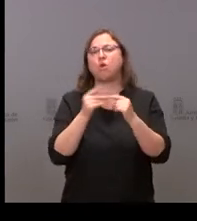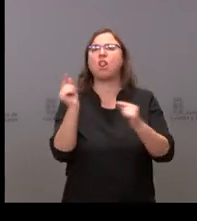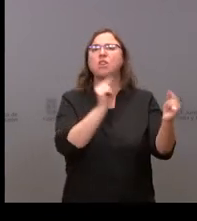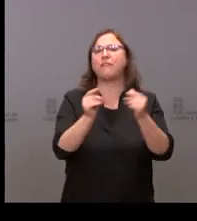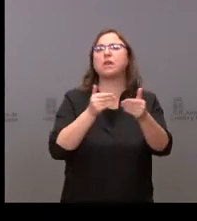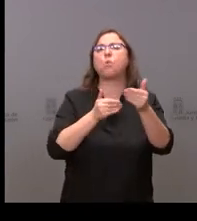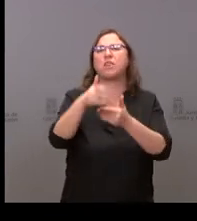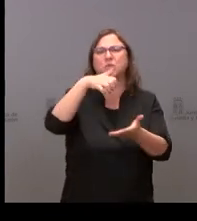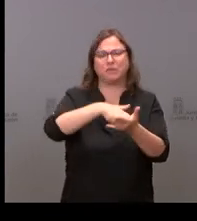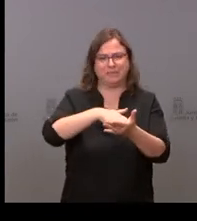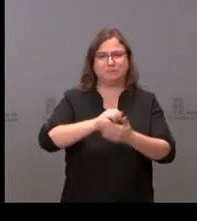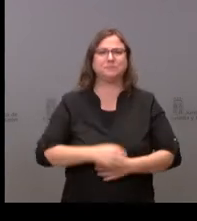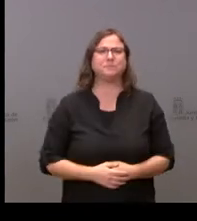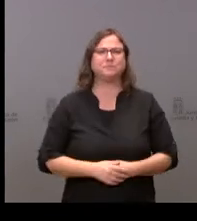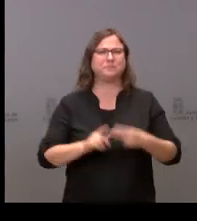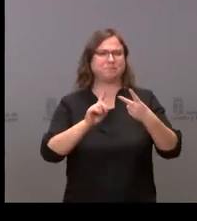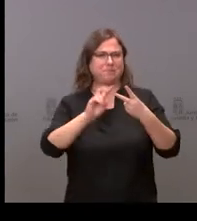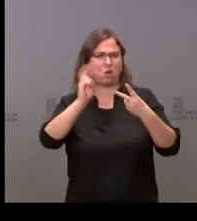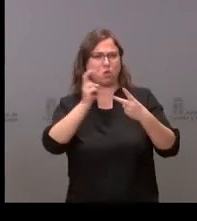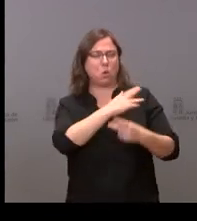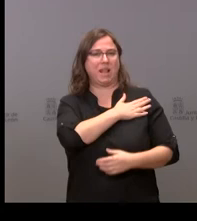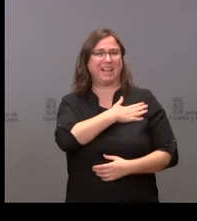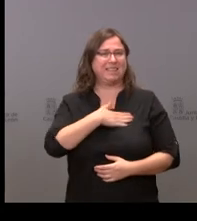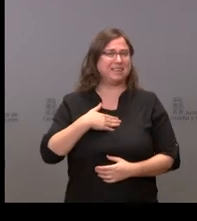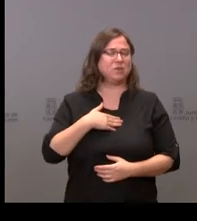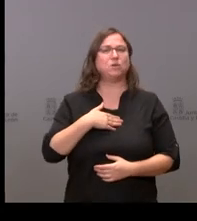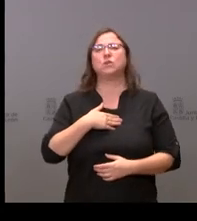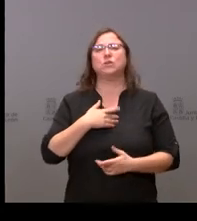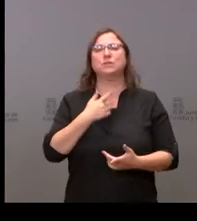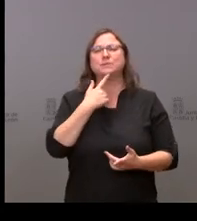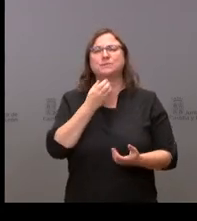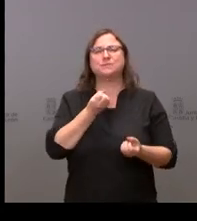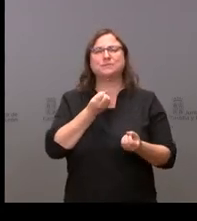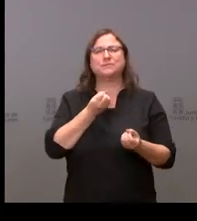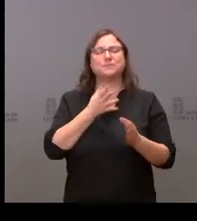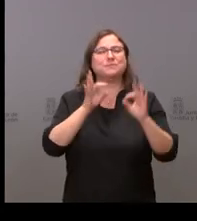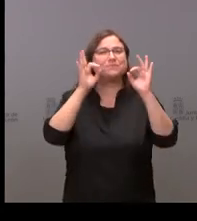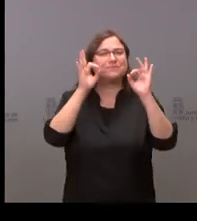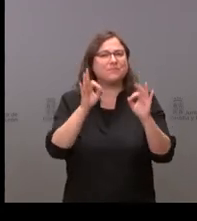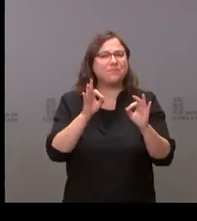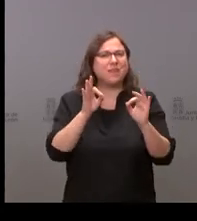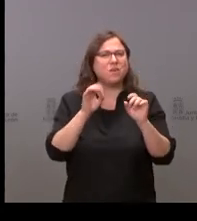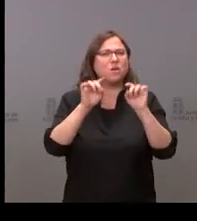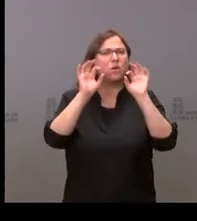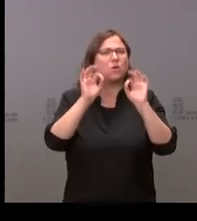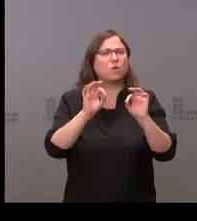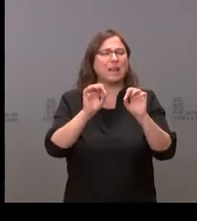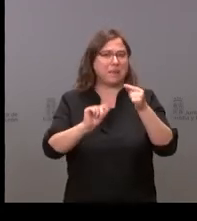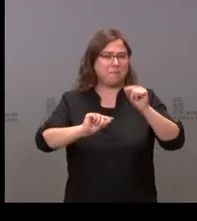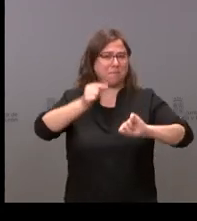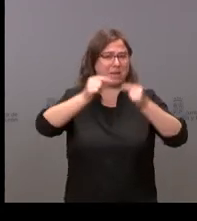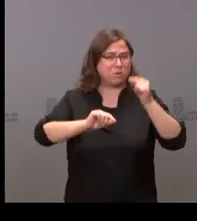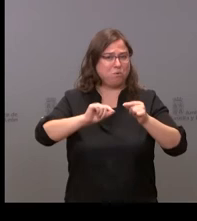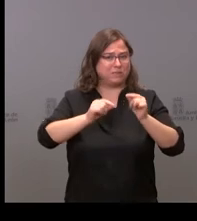por otro lado quería hacer sin un repaso de una cifra en concreto el inquieto presupuestario se